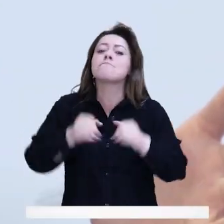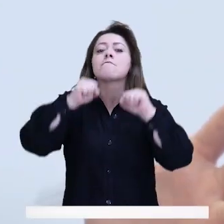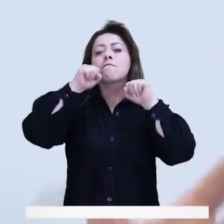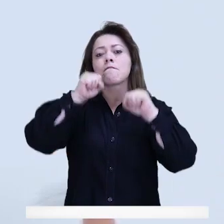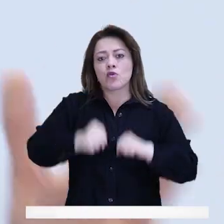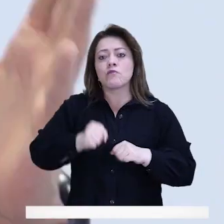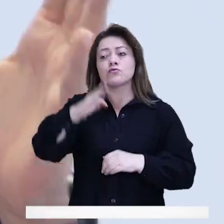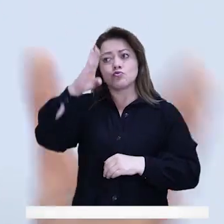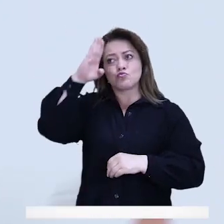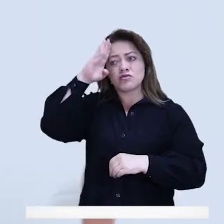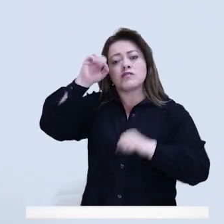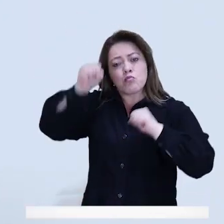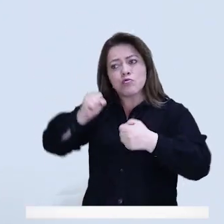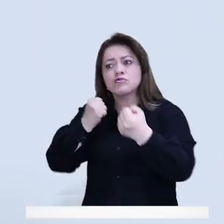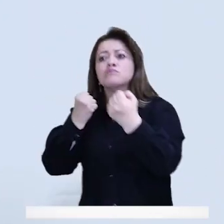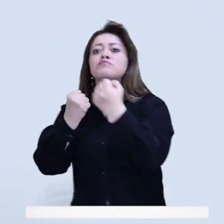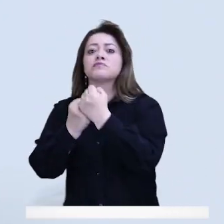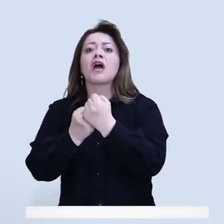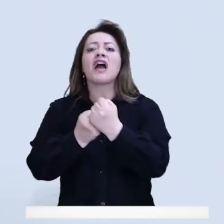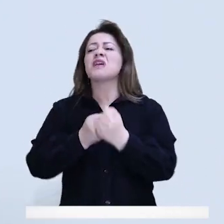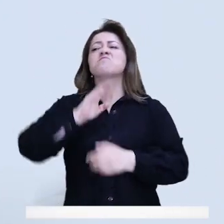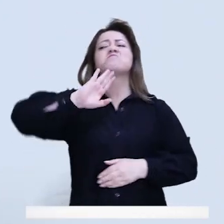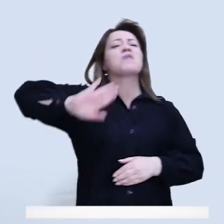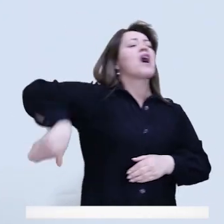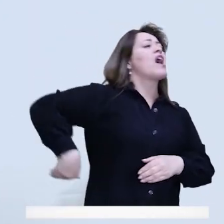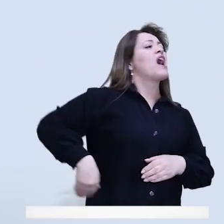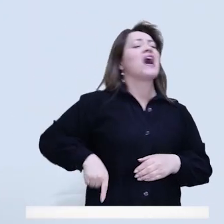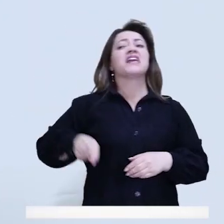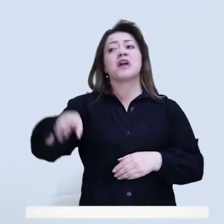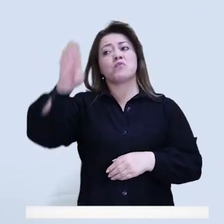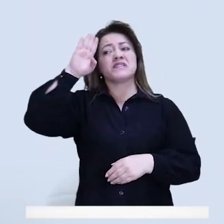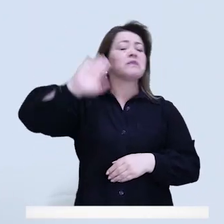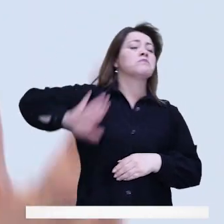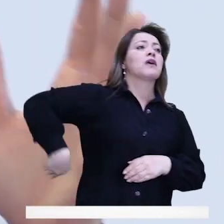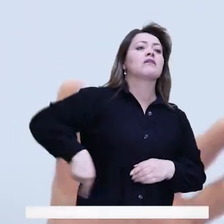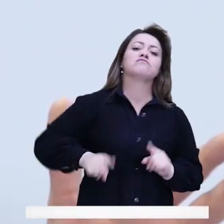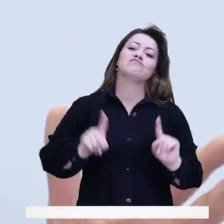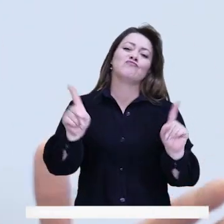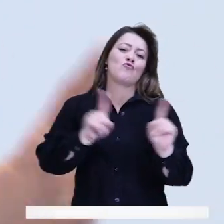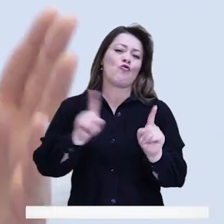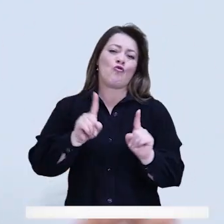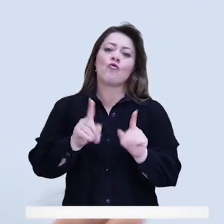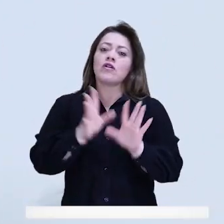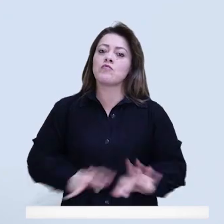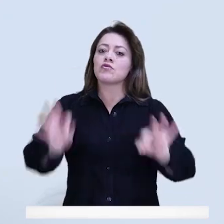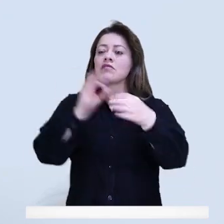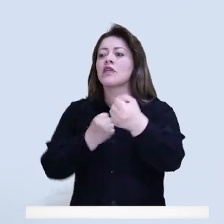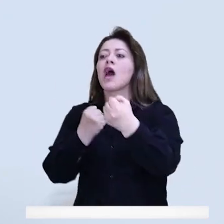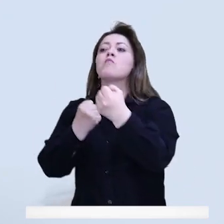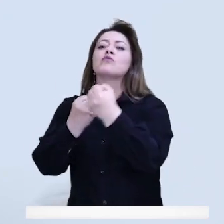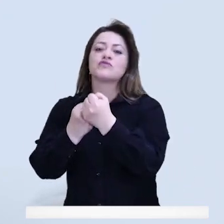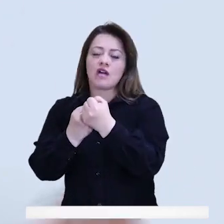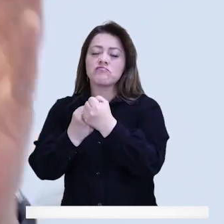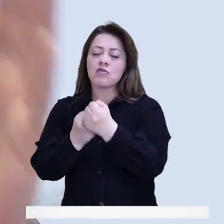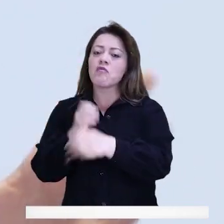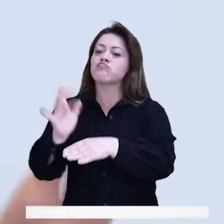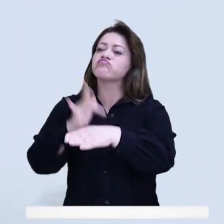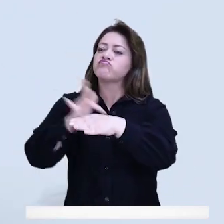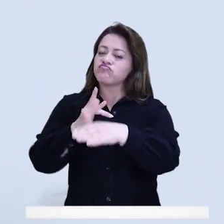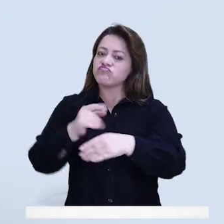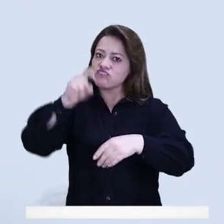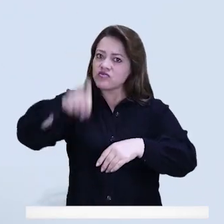jamás darle la espalda y ese es un error que han cometido muchos de los sectores políticos de Colombia. Le dan la espalda y con esto lo único que conseguimos es